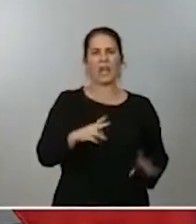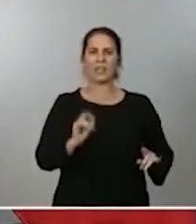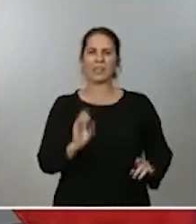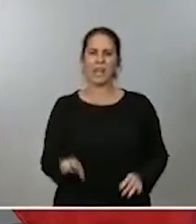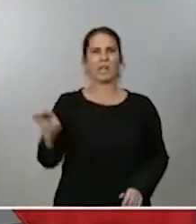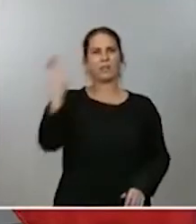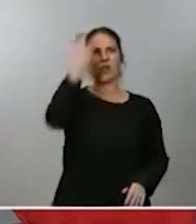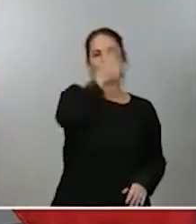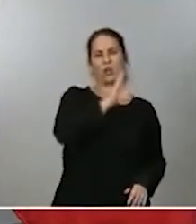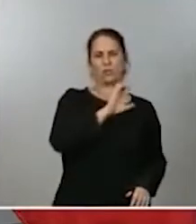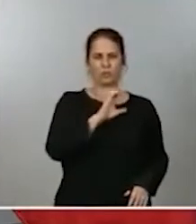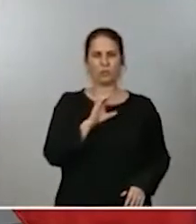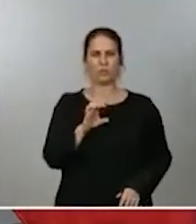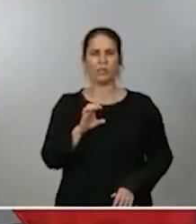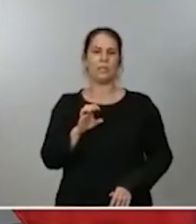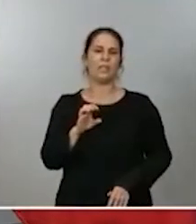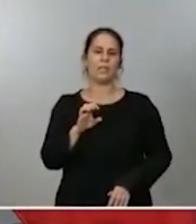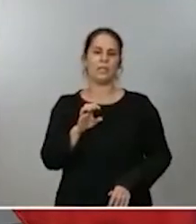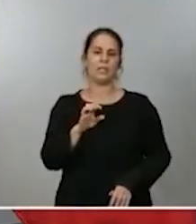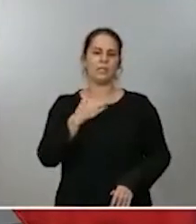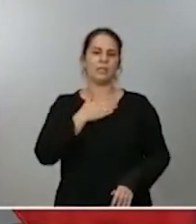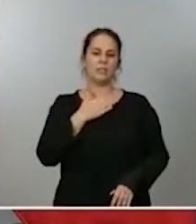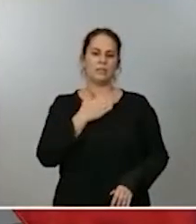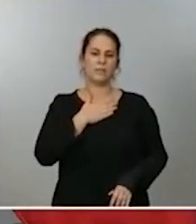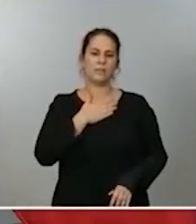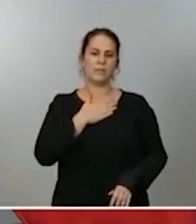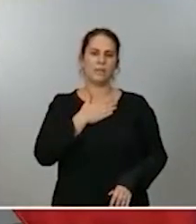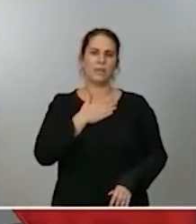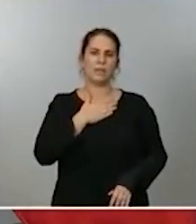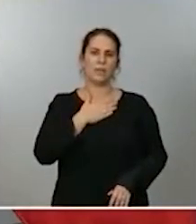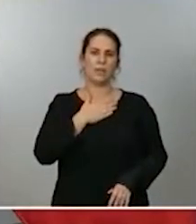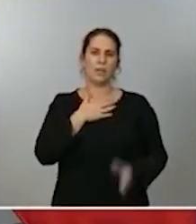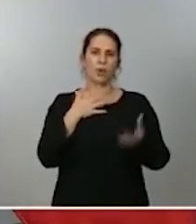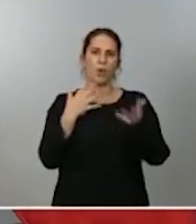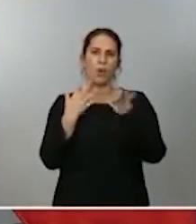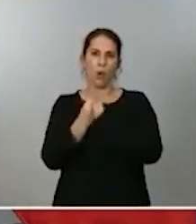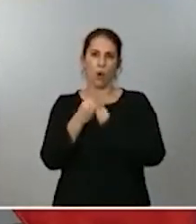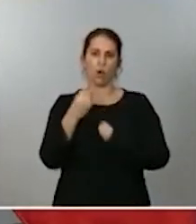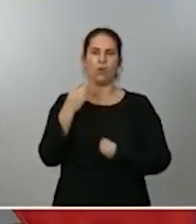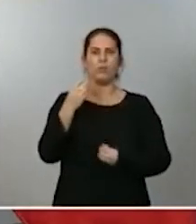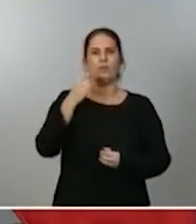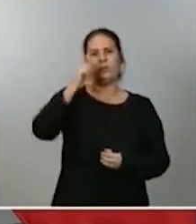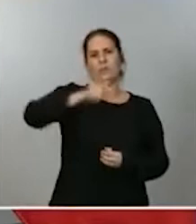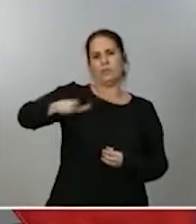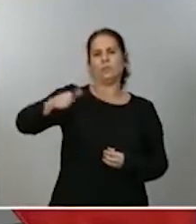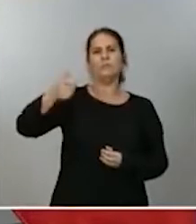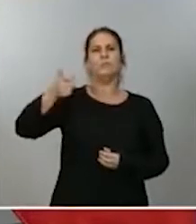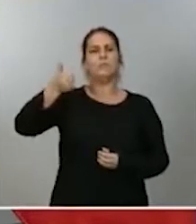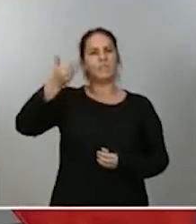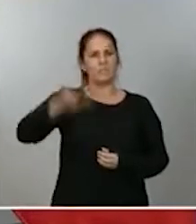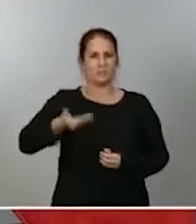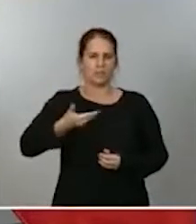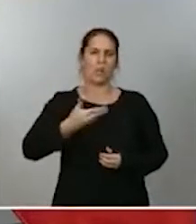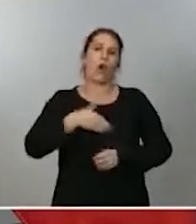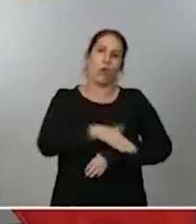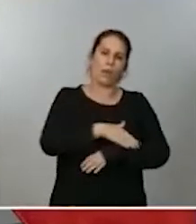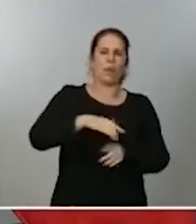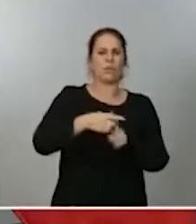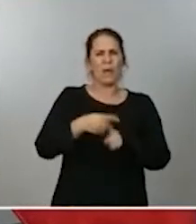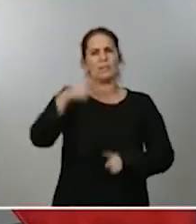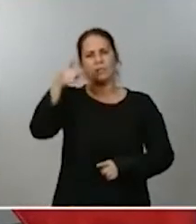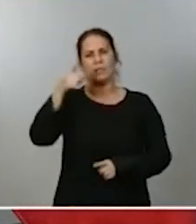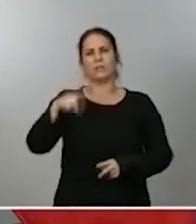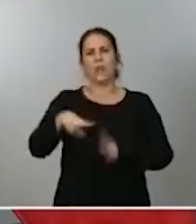con los actores fundamentales de estas comunidades, no solo los gobiernos, sino también los agentes sociales, todos los que tienen